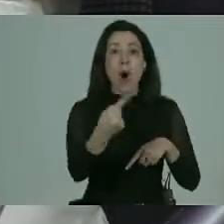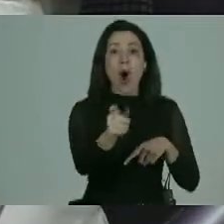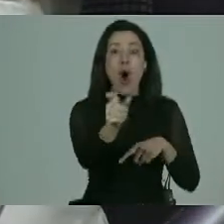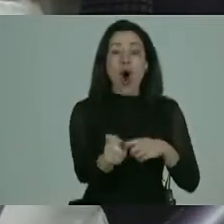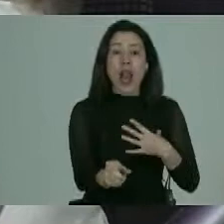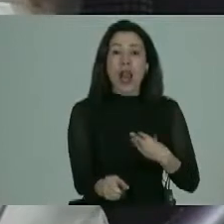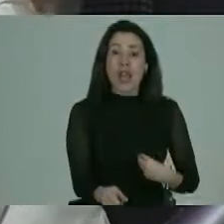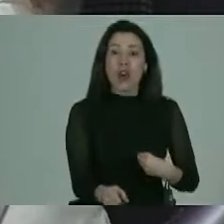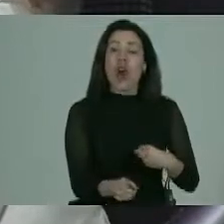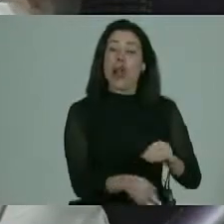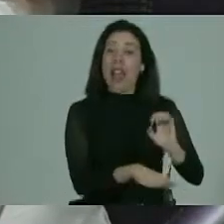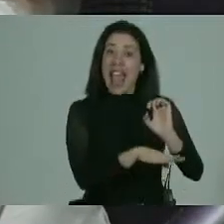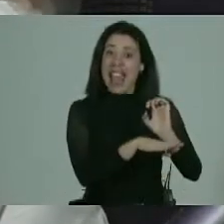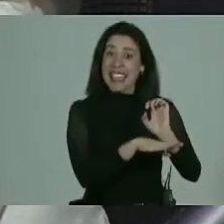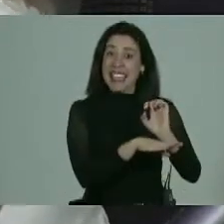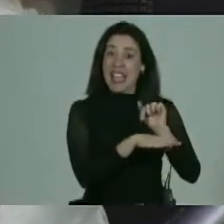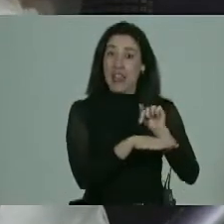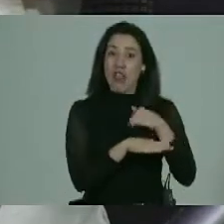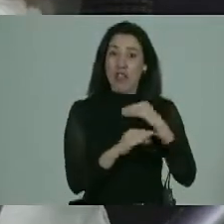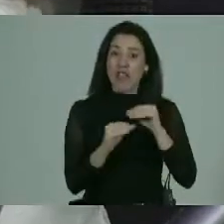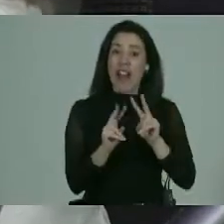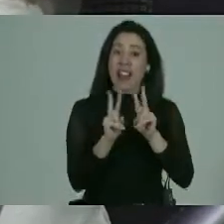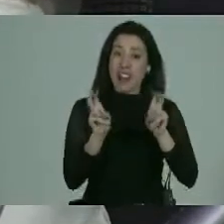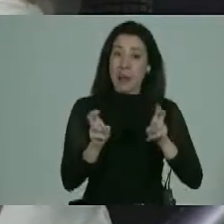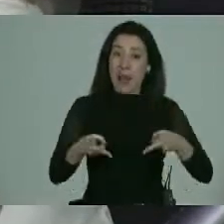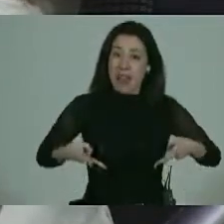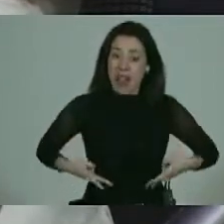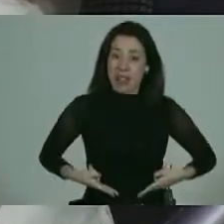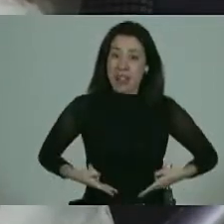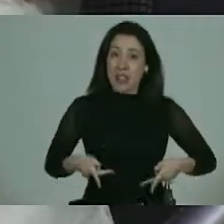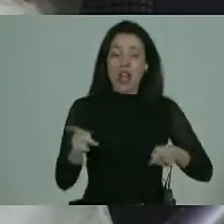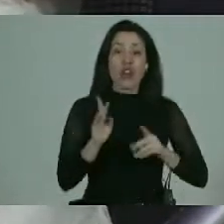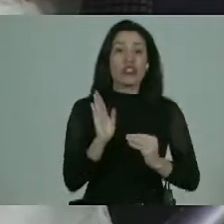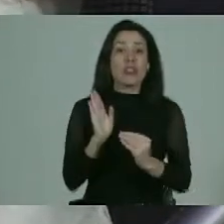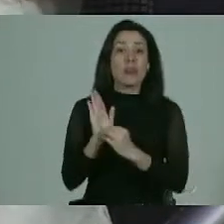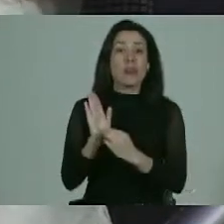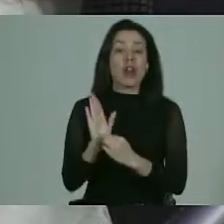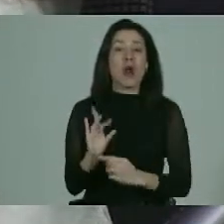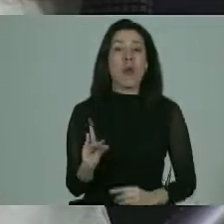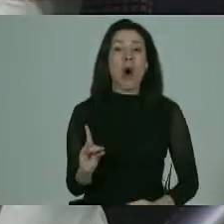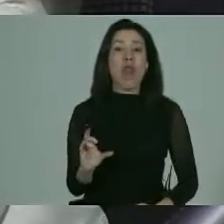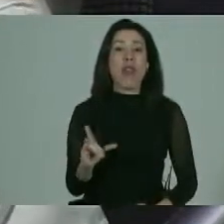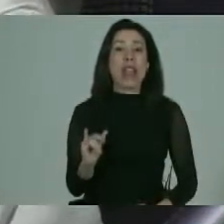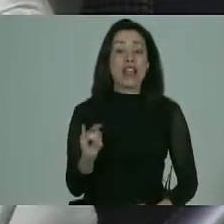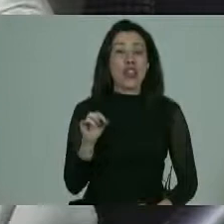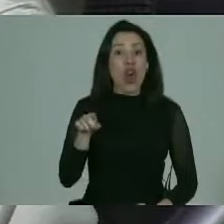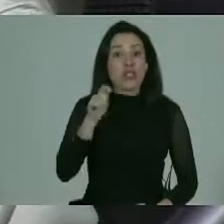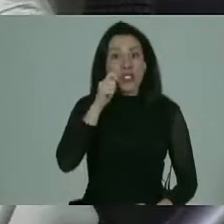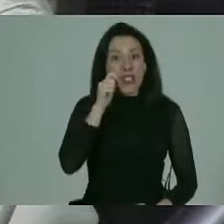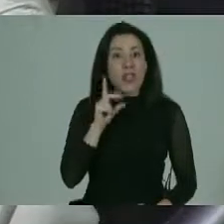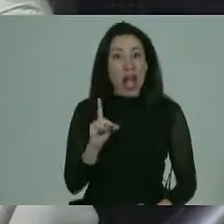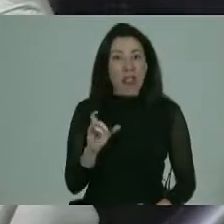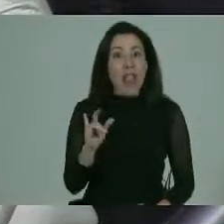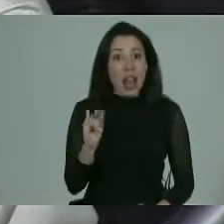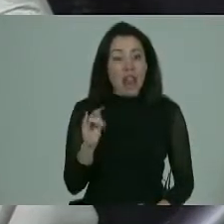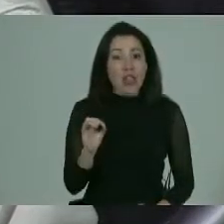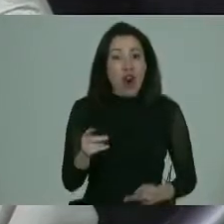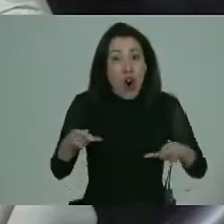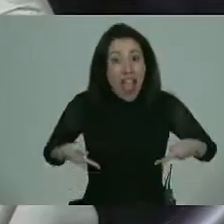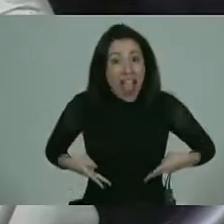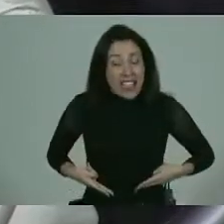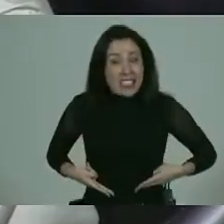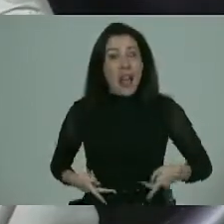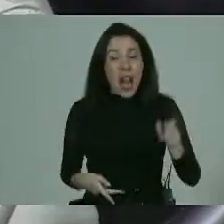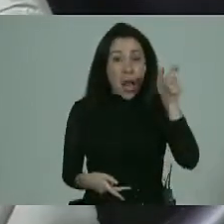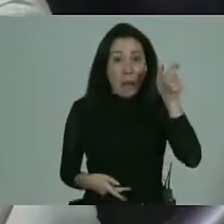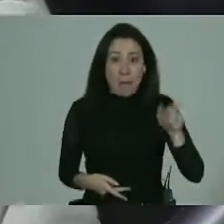desde el Estado y ahí me voy a pasar al tema de la esterilización no está tipificado como delito y es un delito o sea esterilizar a